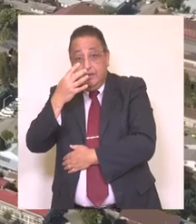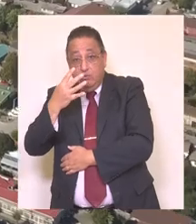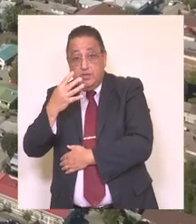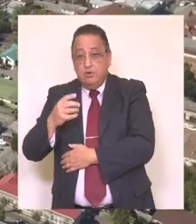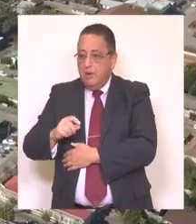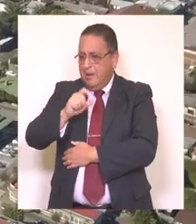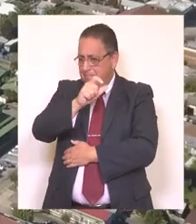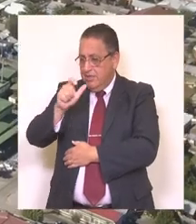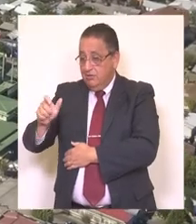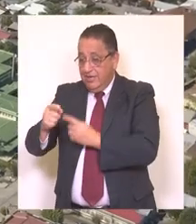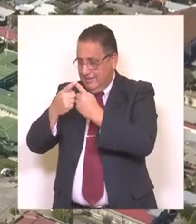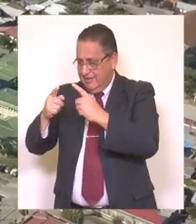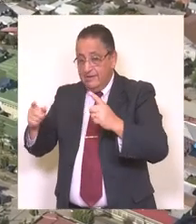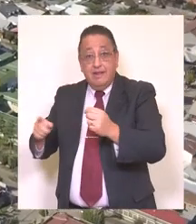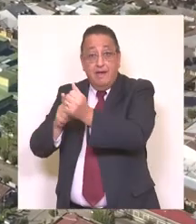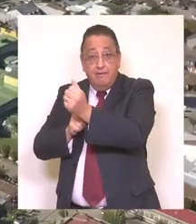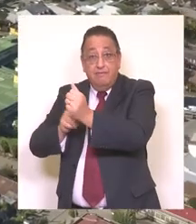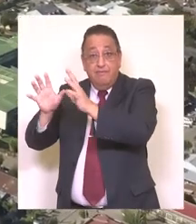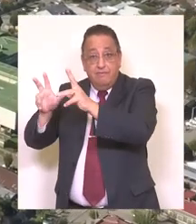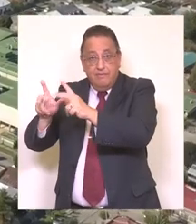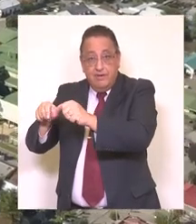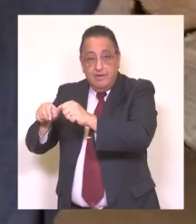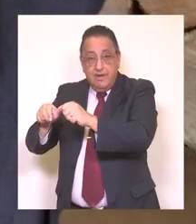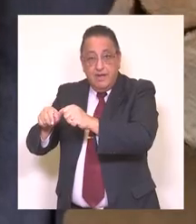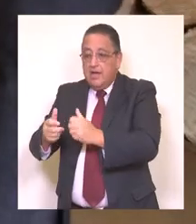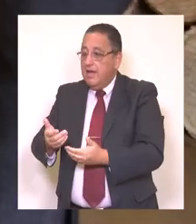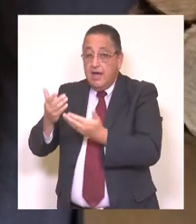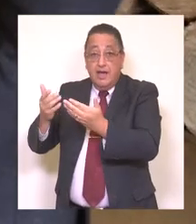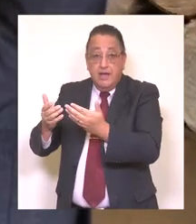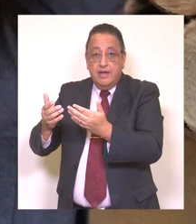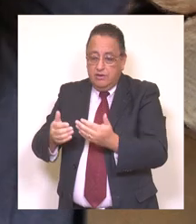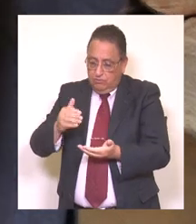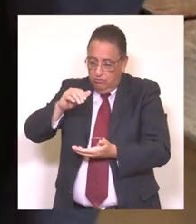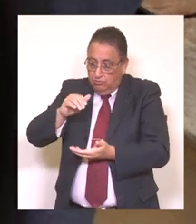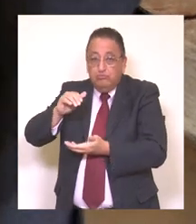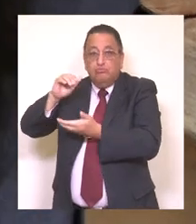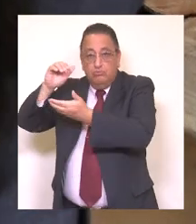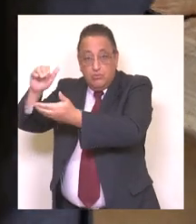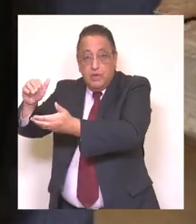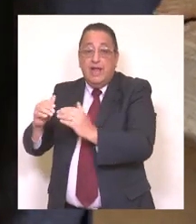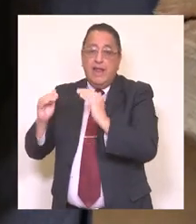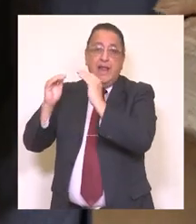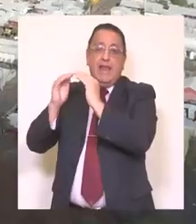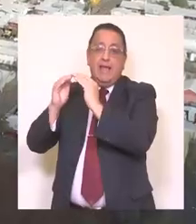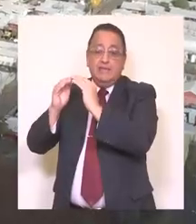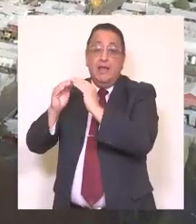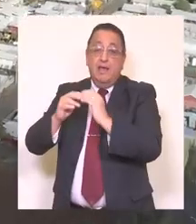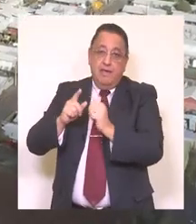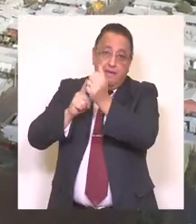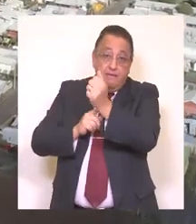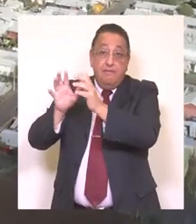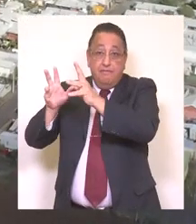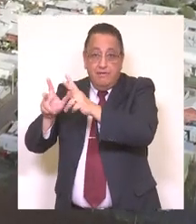para diversas familias, principalmente con artículos de implementación, de apoyo para al hogar a aquellas familias que